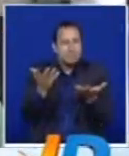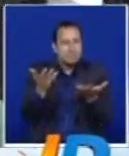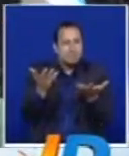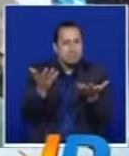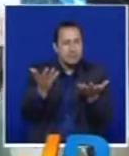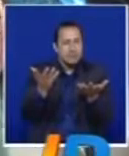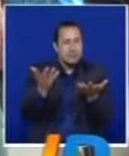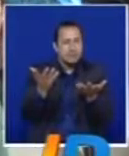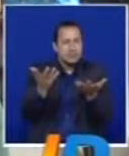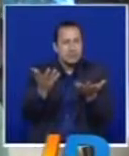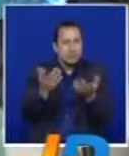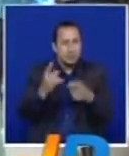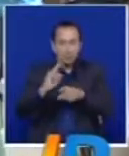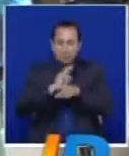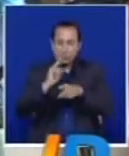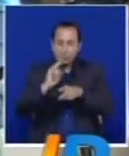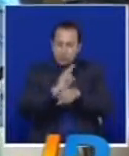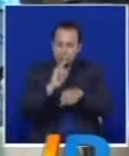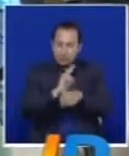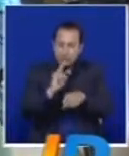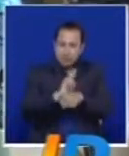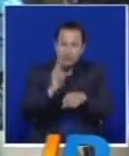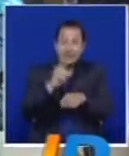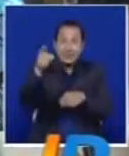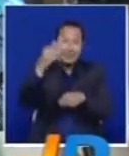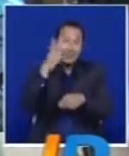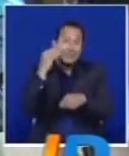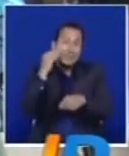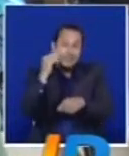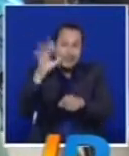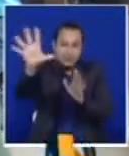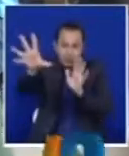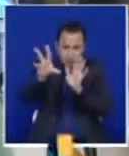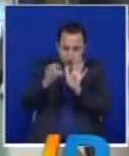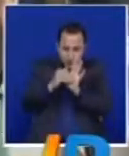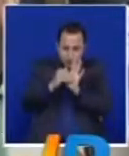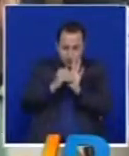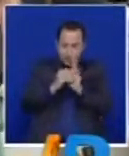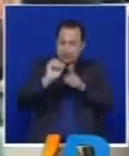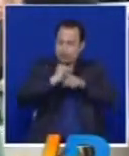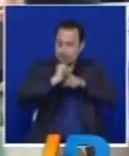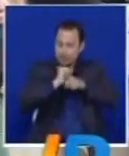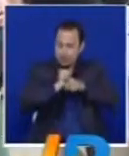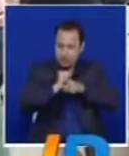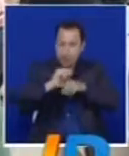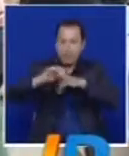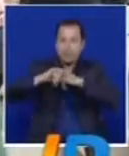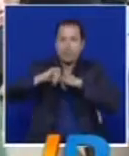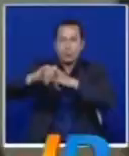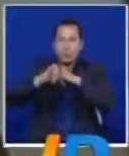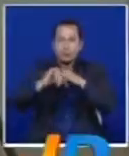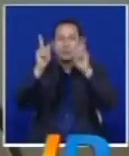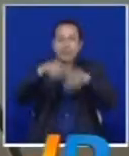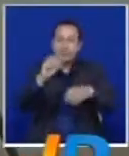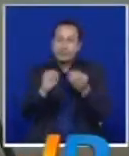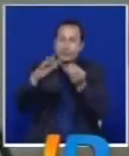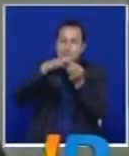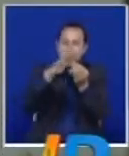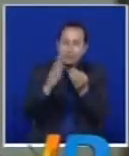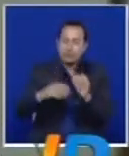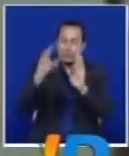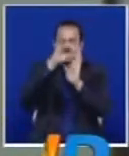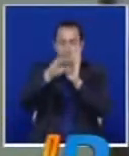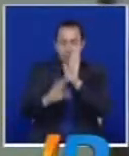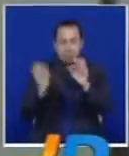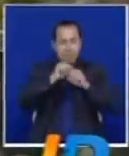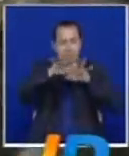adecuada, utilizar las experiencias significativas para construir y para poder seguir interviniendo en las políticas públicas. La creación del